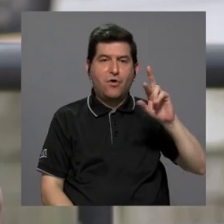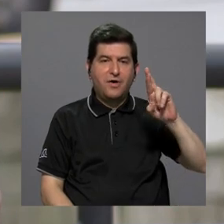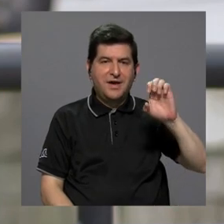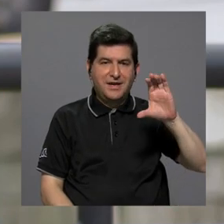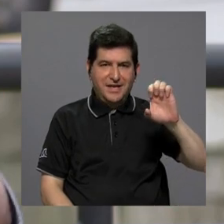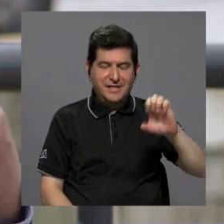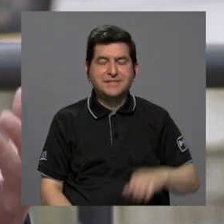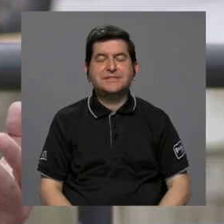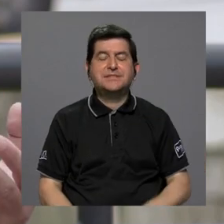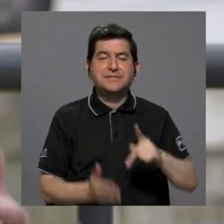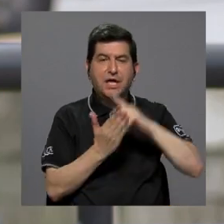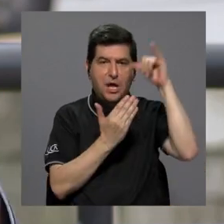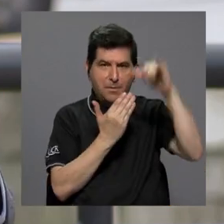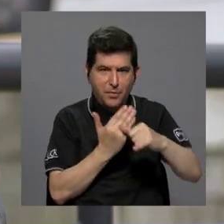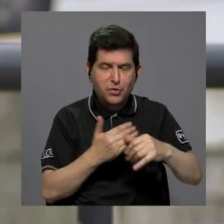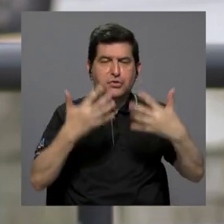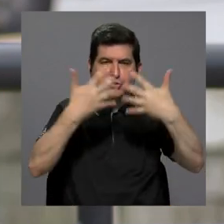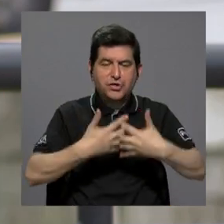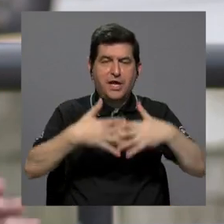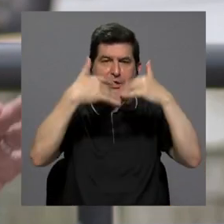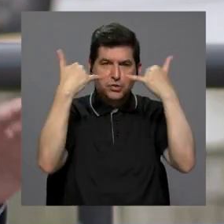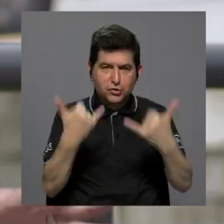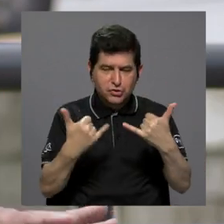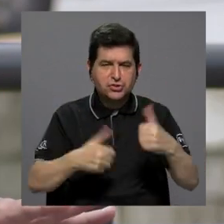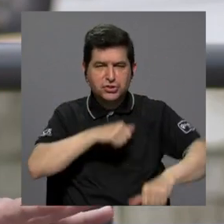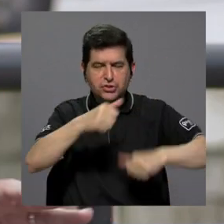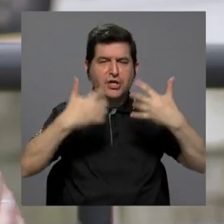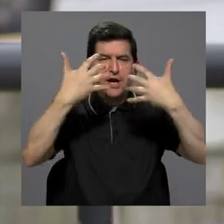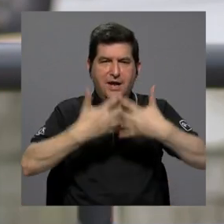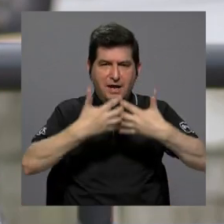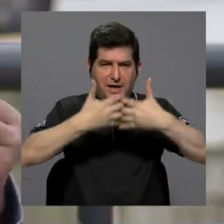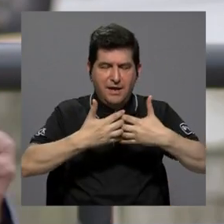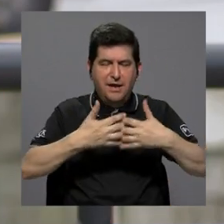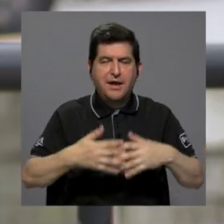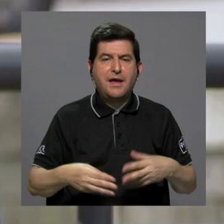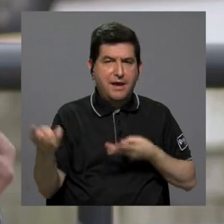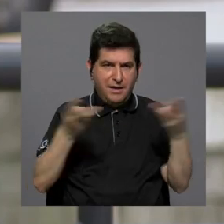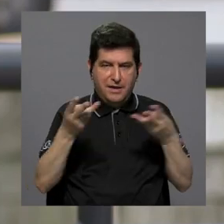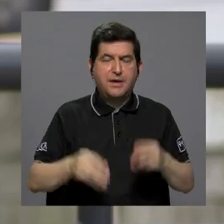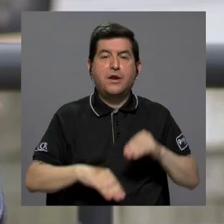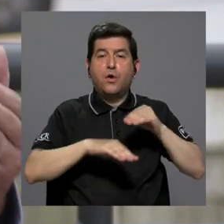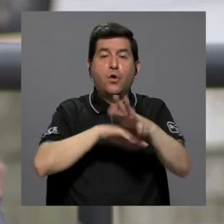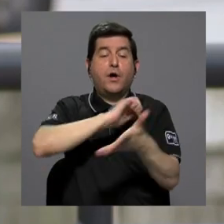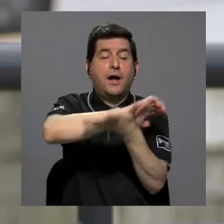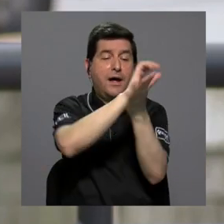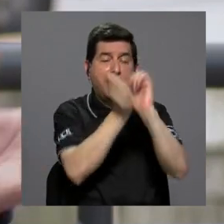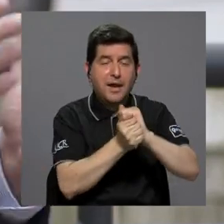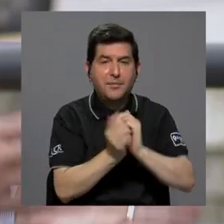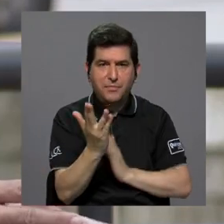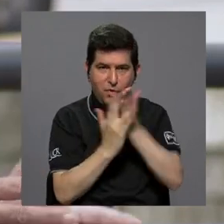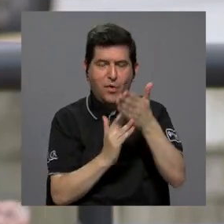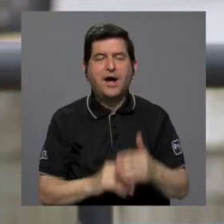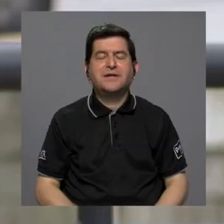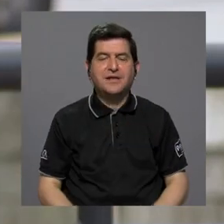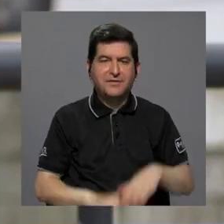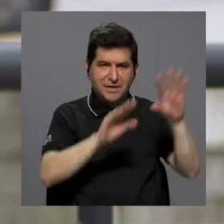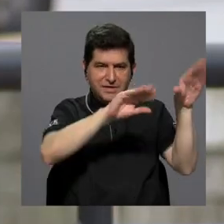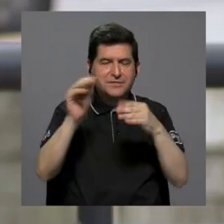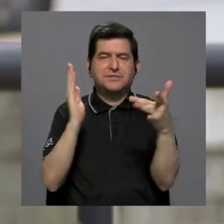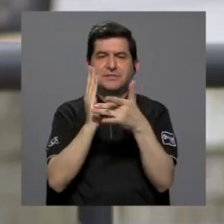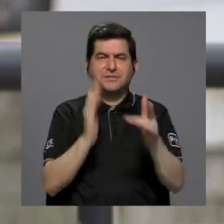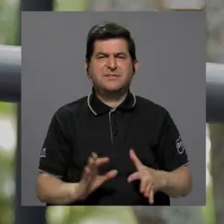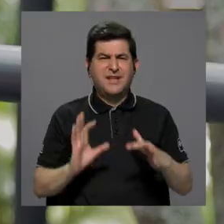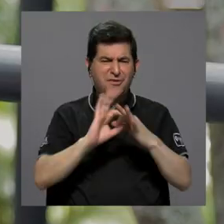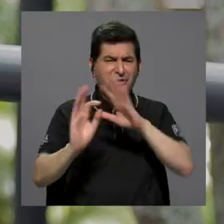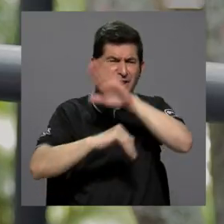con proyectos y empresas y emprendimientos que ya están en el mercado orientados hacia la transformación por medio de la transferencia.